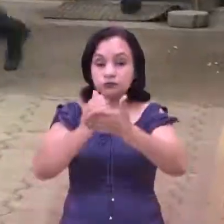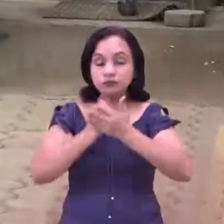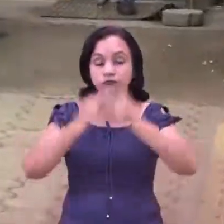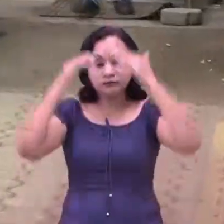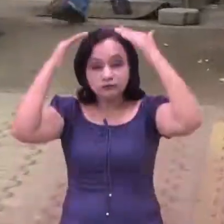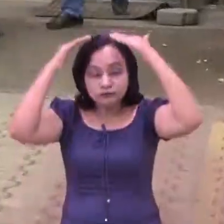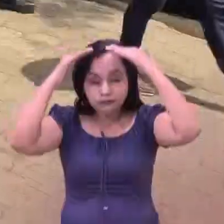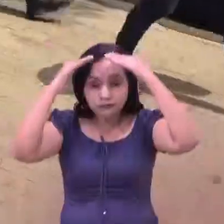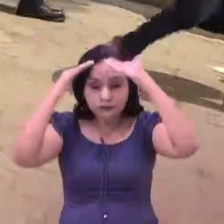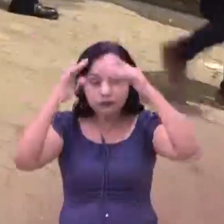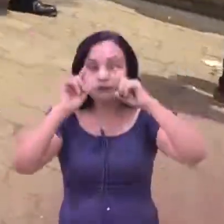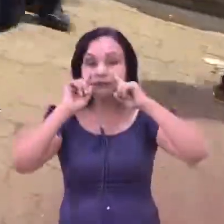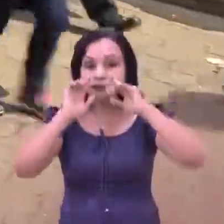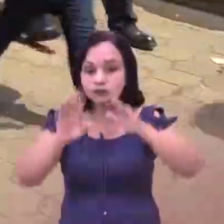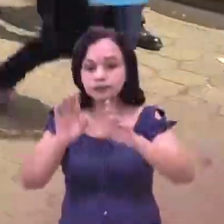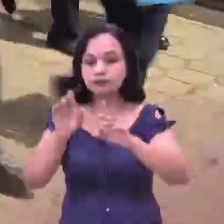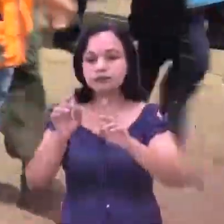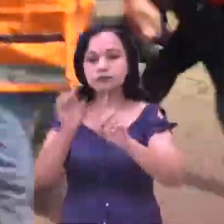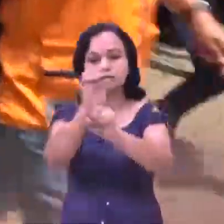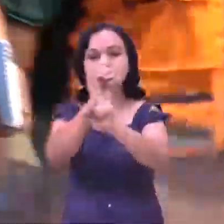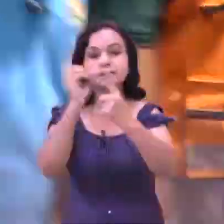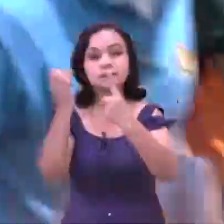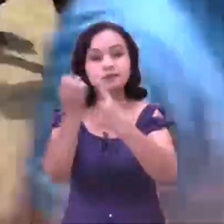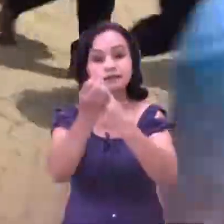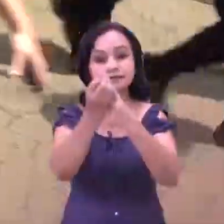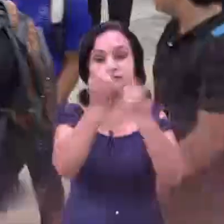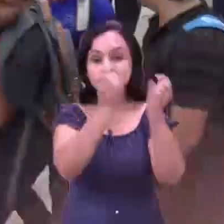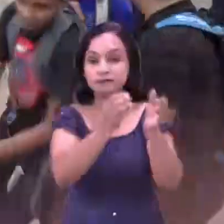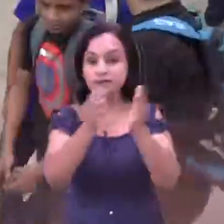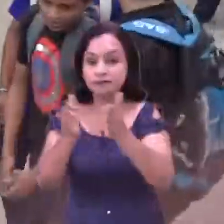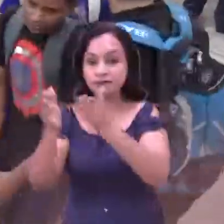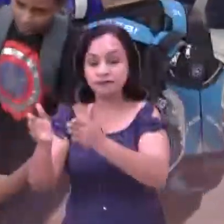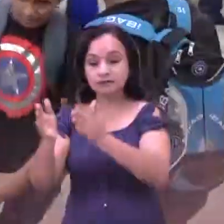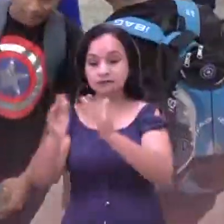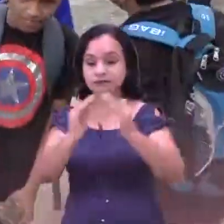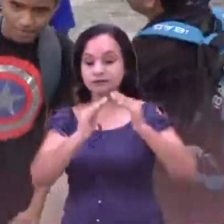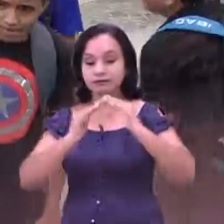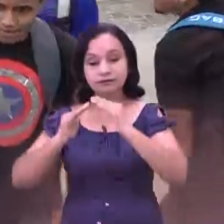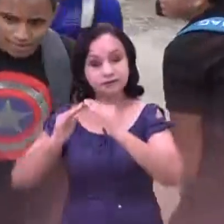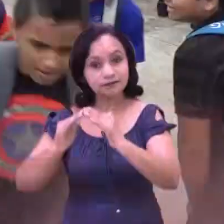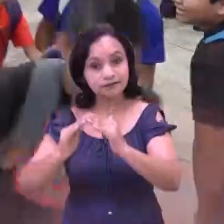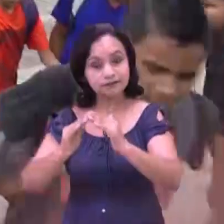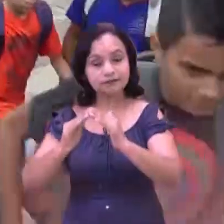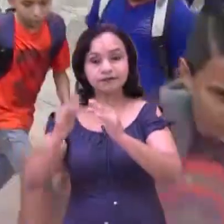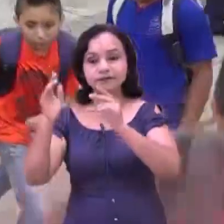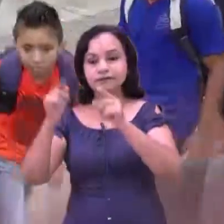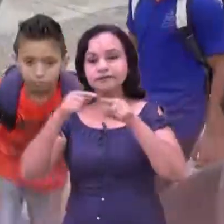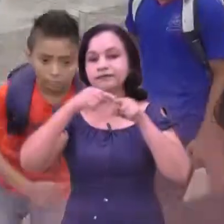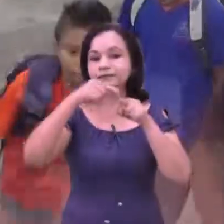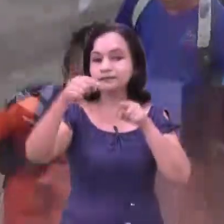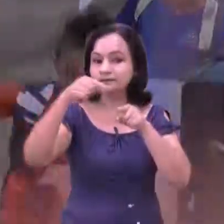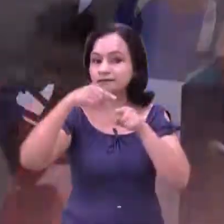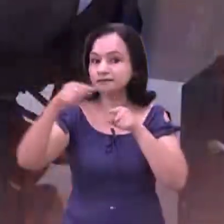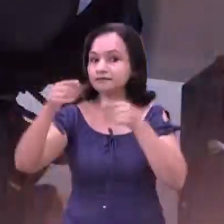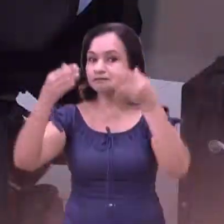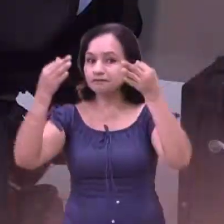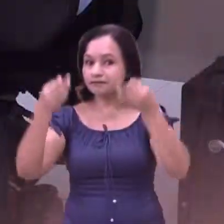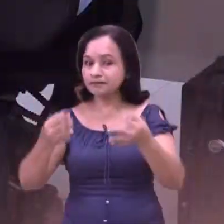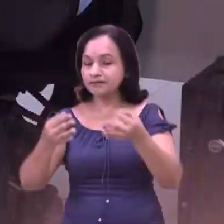Se vio reflejado el nivel organizativo que el país ha venido desarrollando desde las comunidades, desde los municipios.